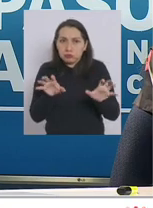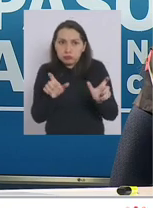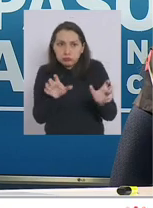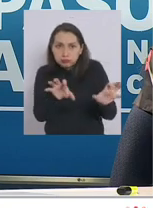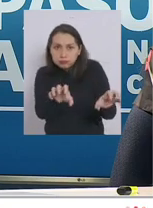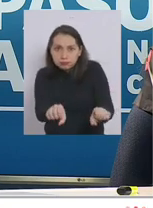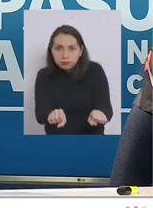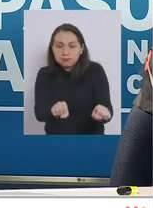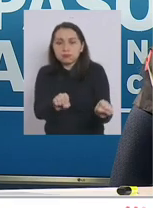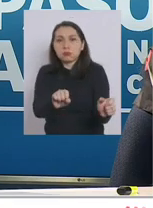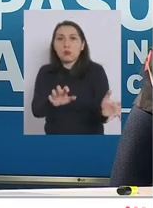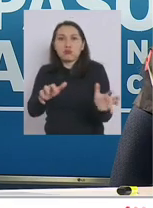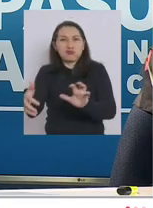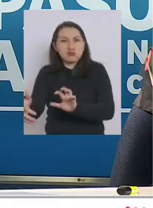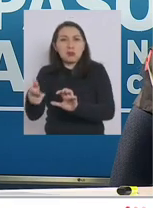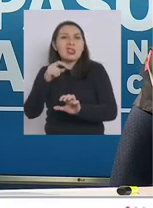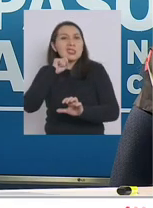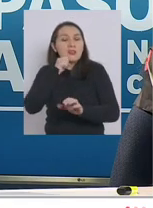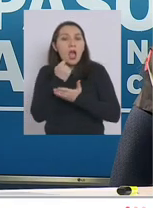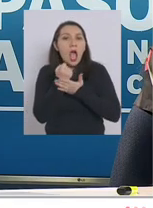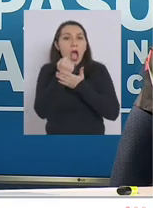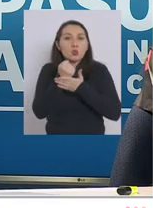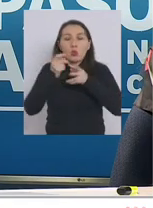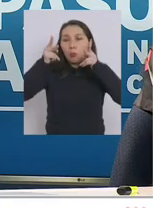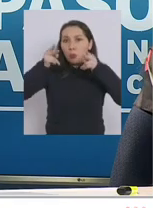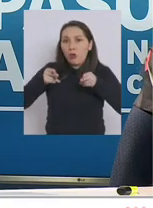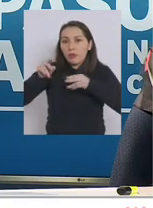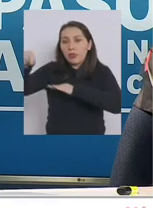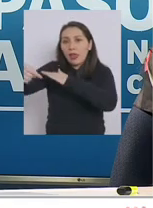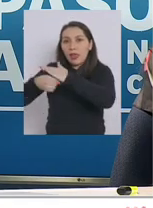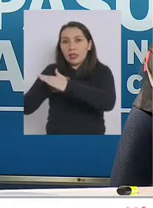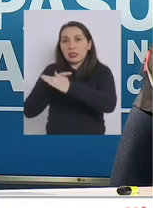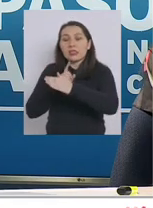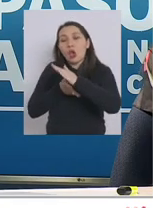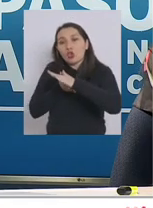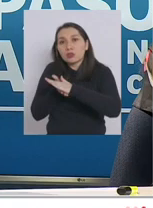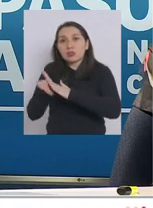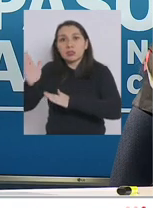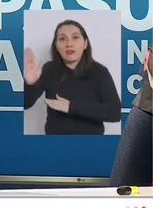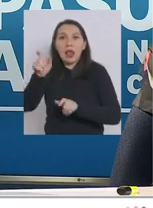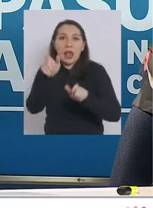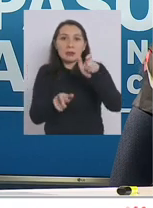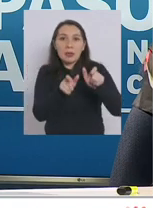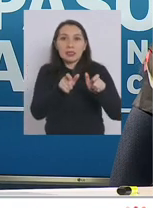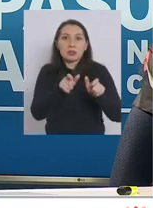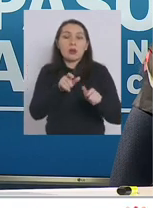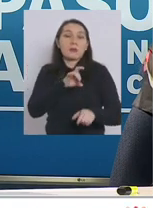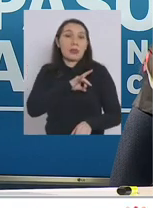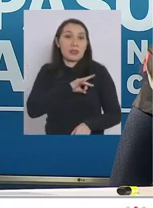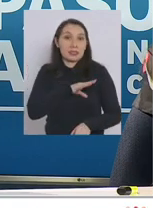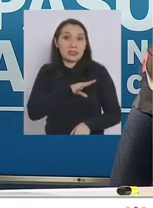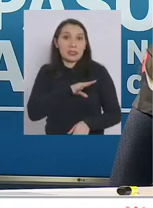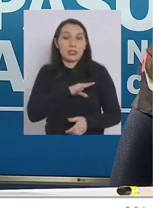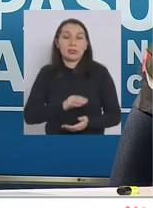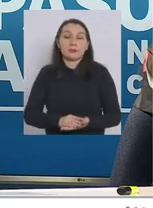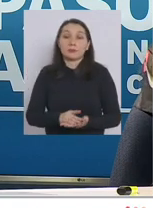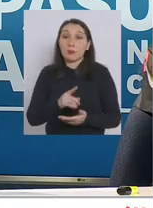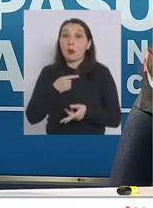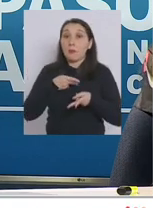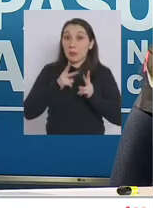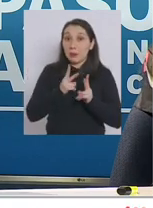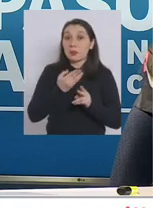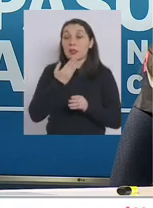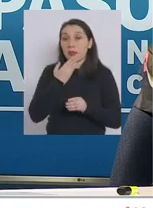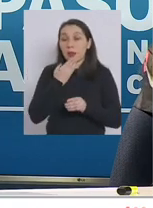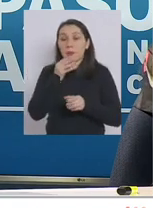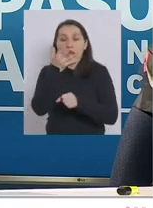establecer por ejemplo las restricciones de ingreso y egreso de gente al territorio nacional nos permite